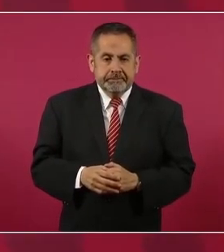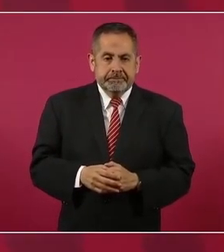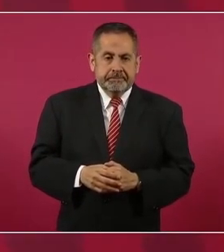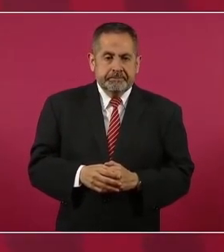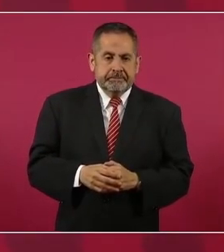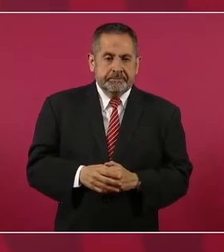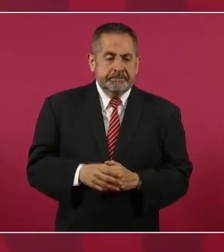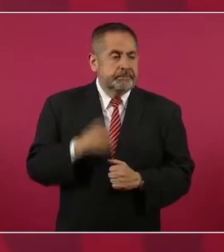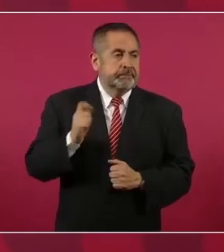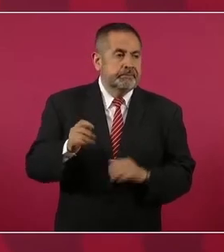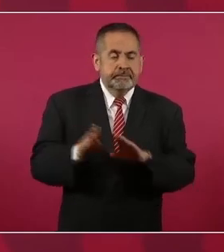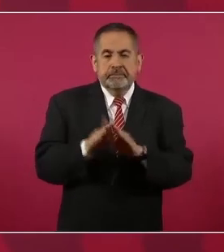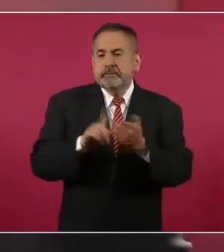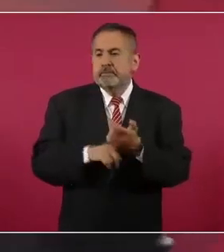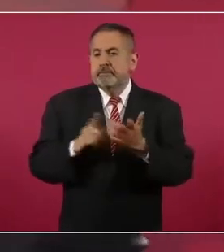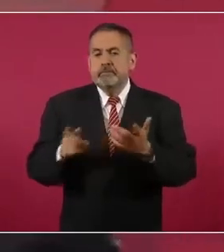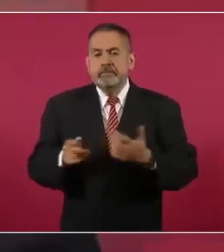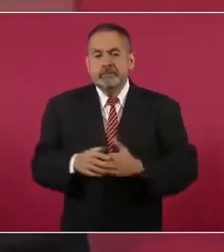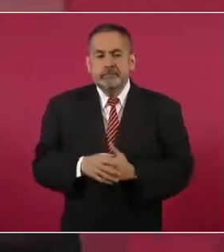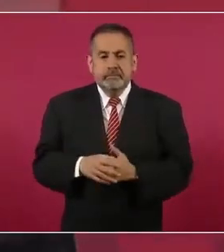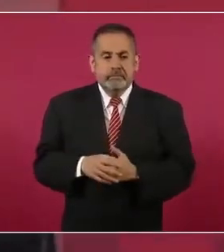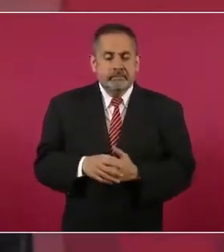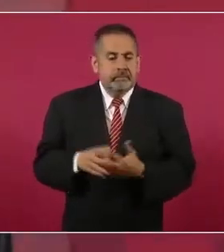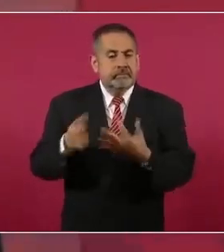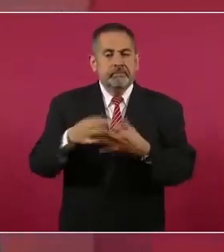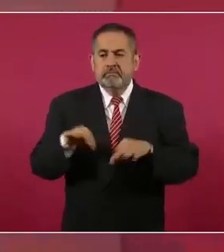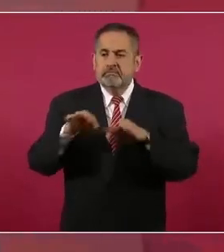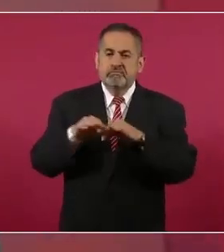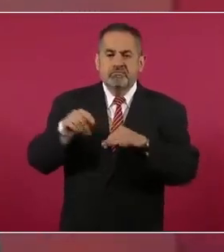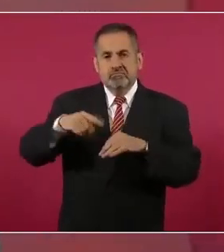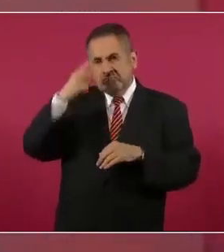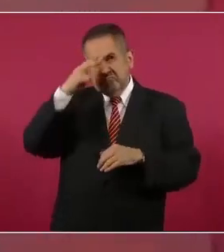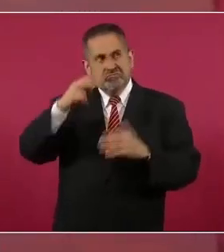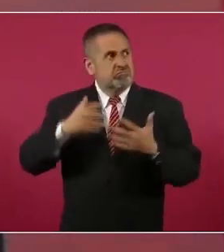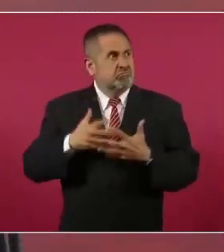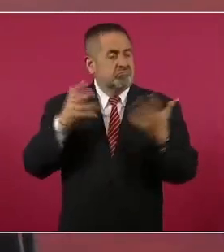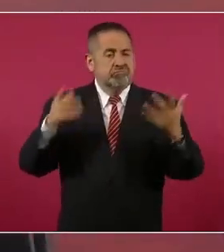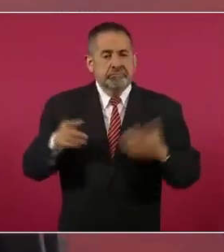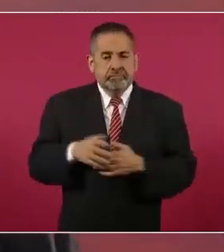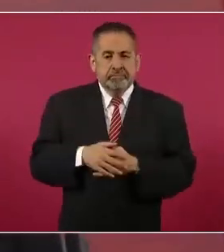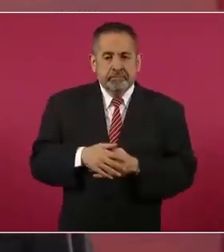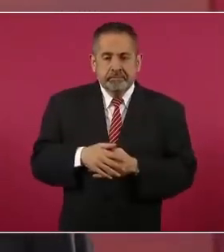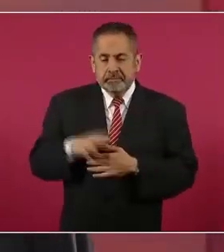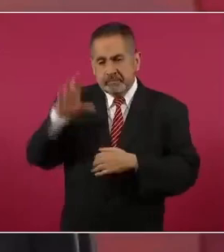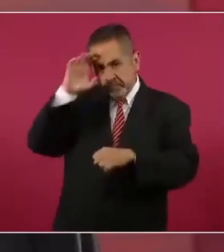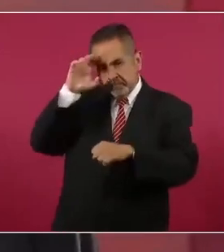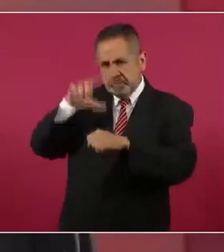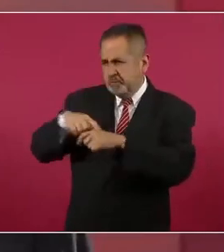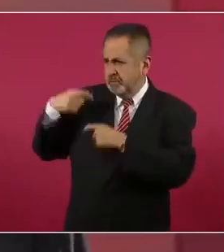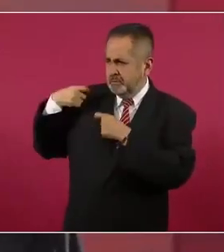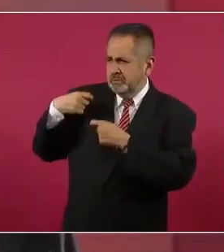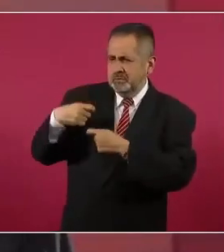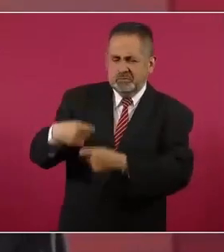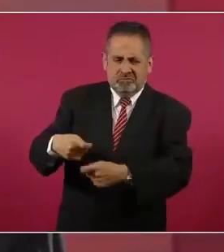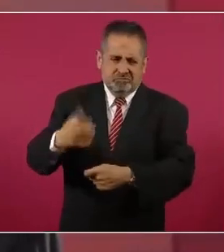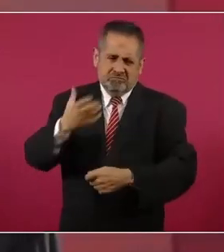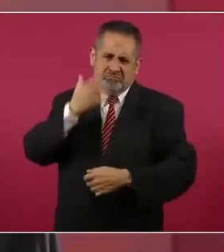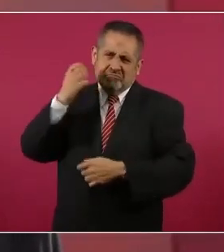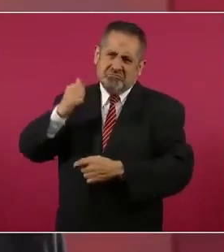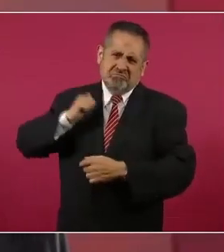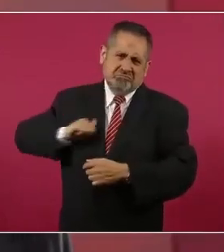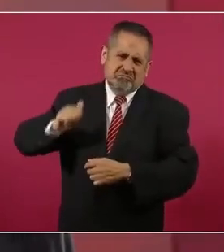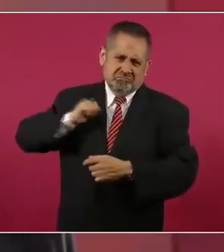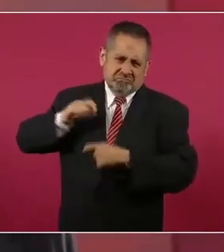es tan importante la grandeza de México que por nuestras culturas, pero no las culturas